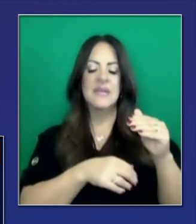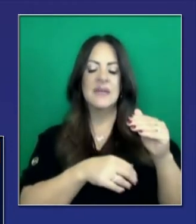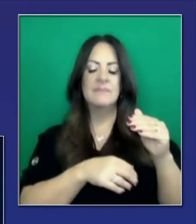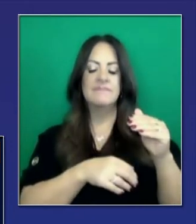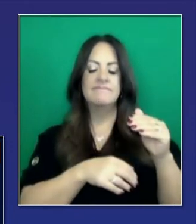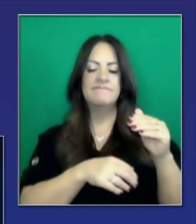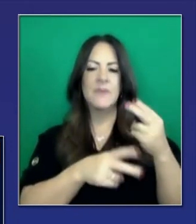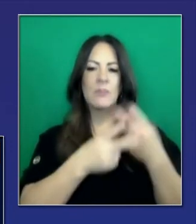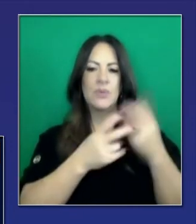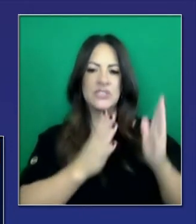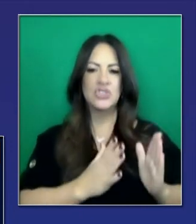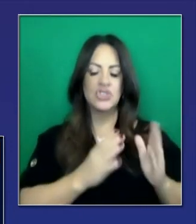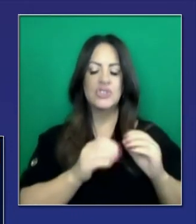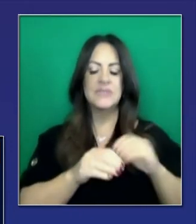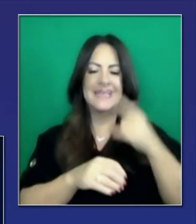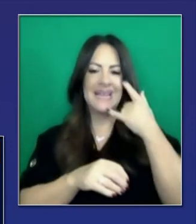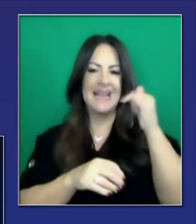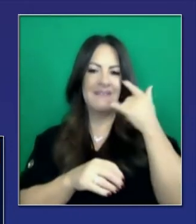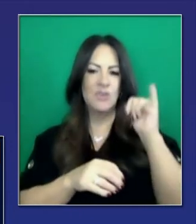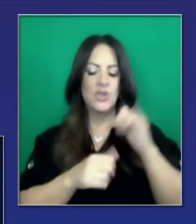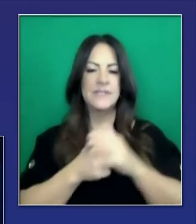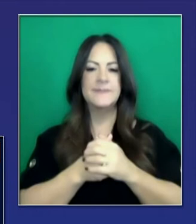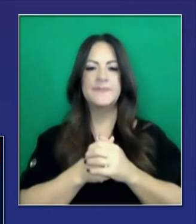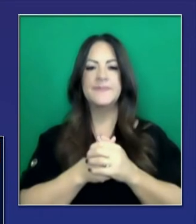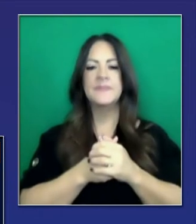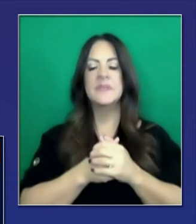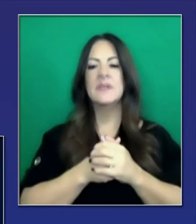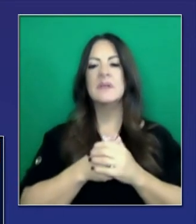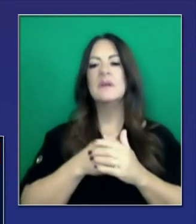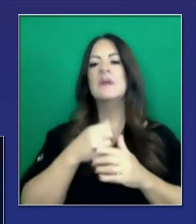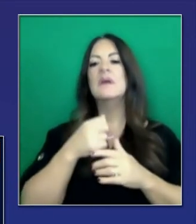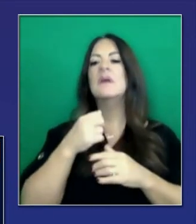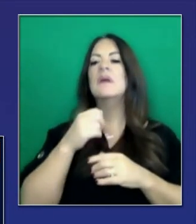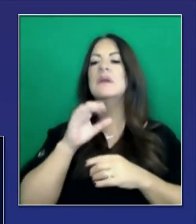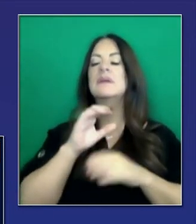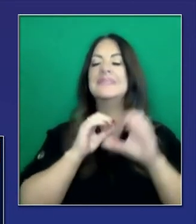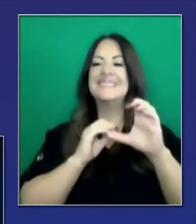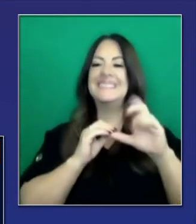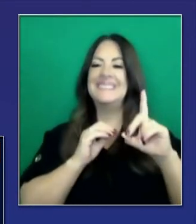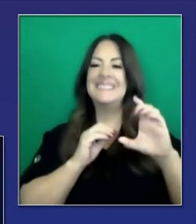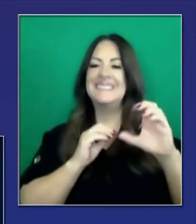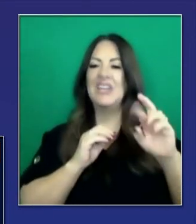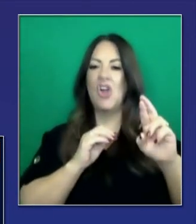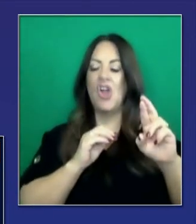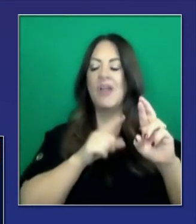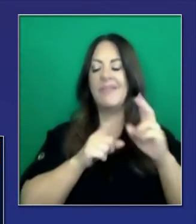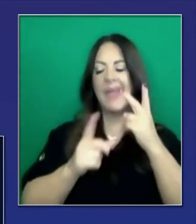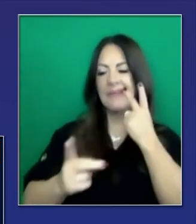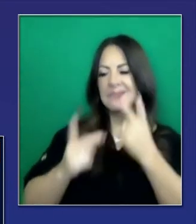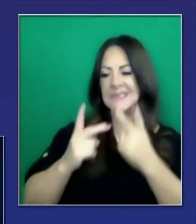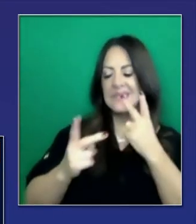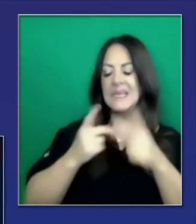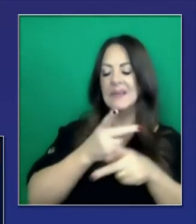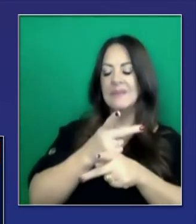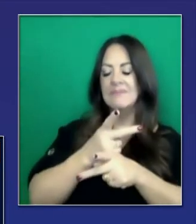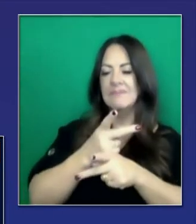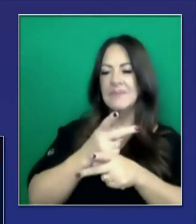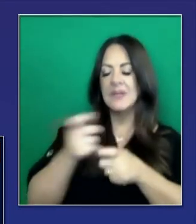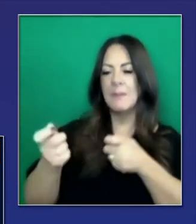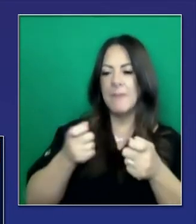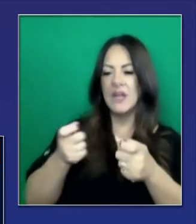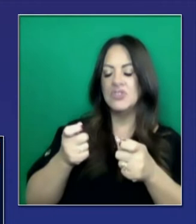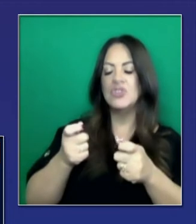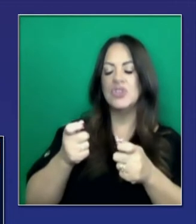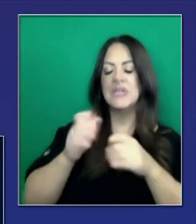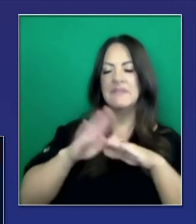no estamos solamente monitoreando el Departamento de Correcciones. Estamos haciendo mucho mejor